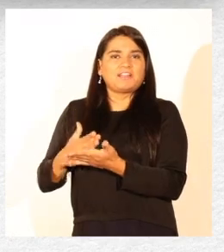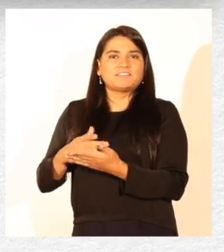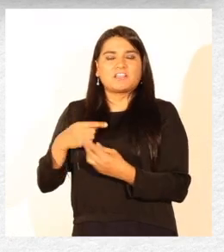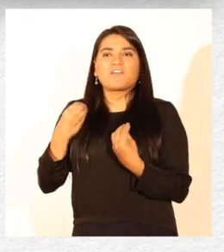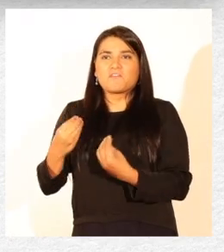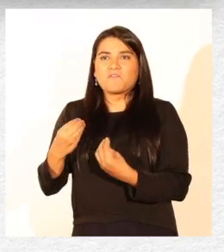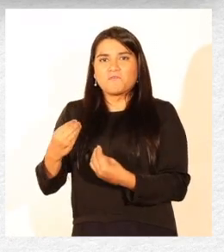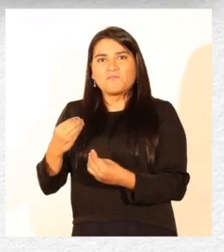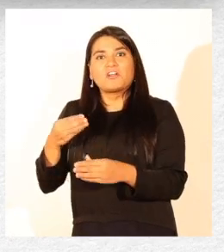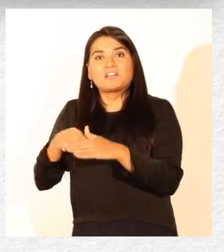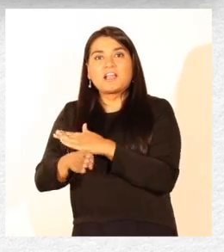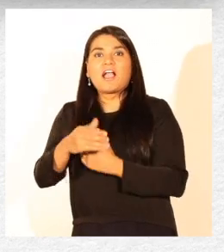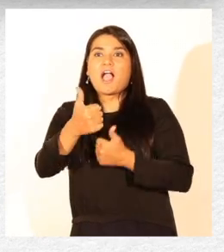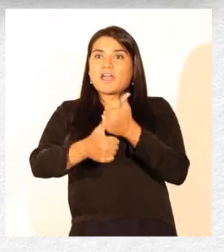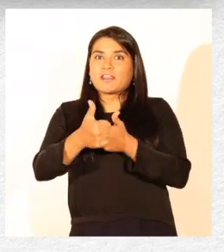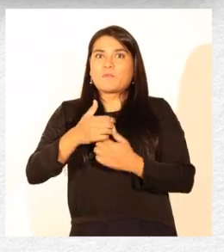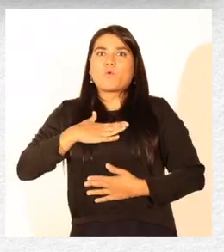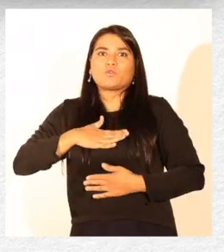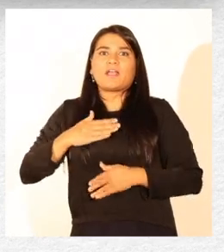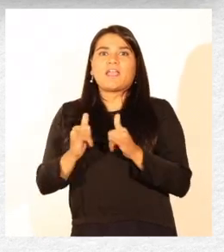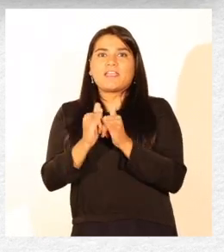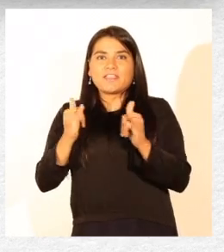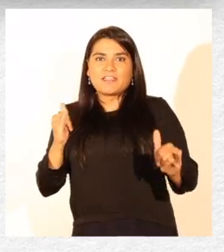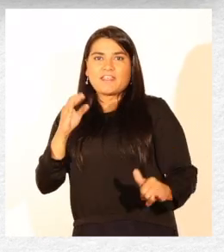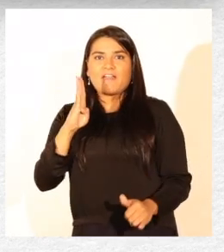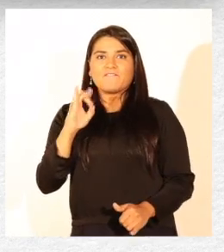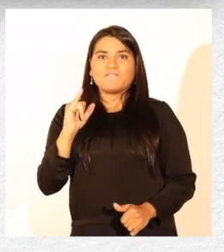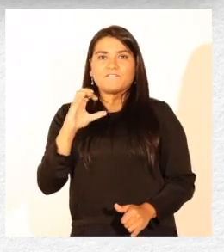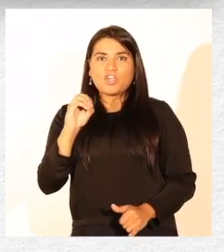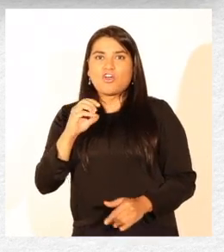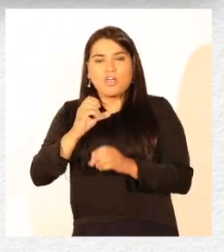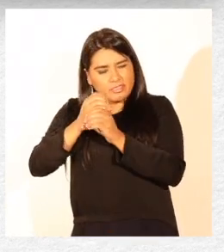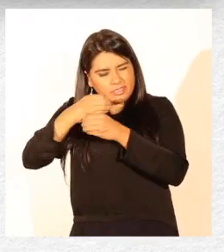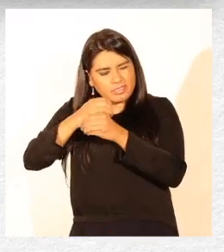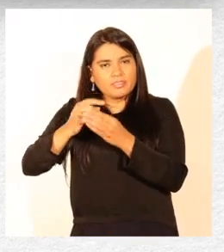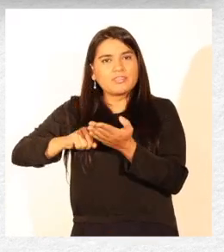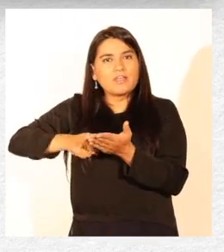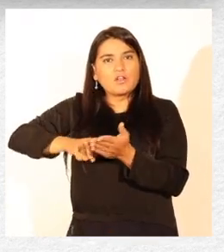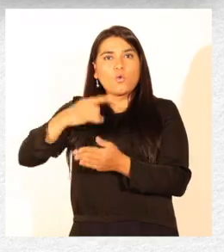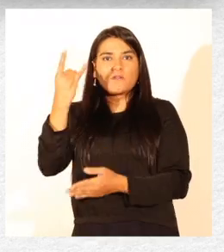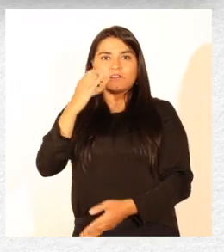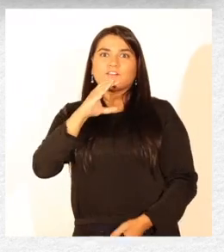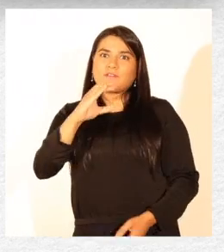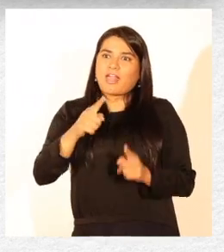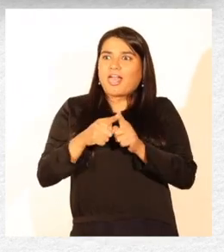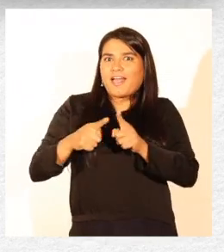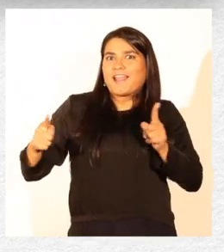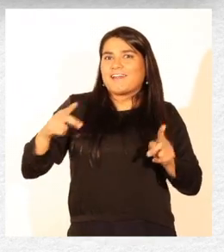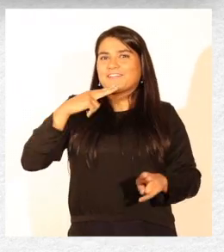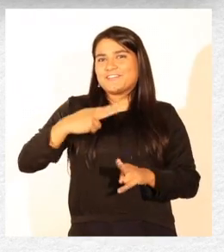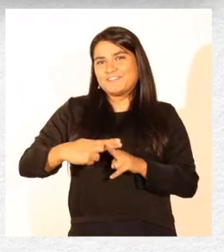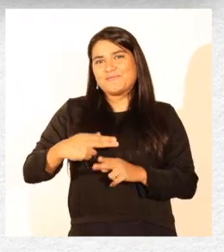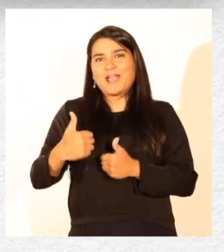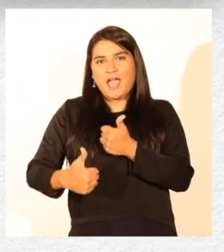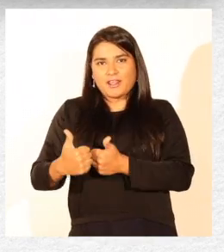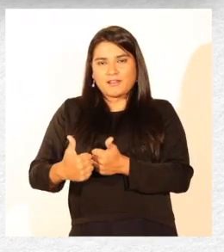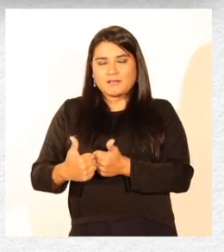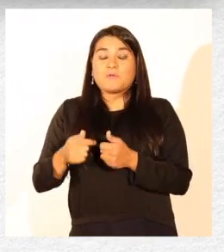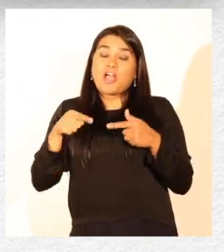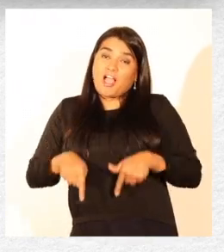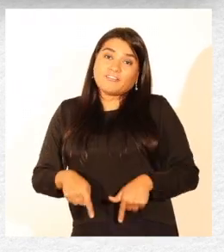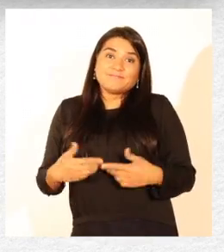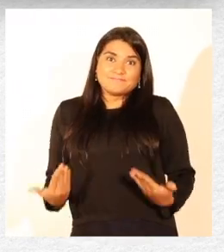Así que voy a entrar a la carrera que me gustaba, que era Ingeniería en Biotecnología Vegetal, en la UDEC, que es un nombre largo. Y